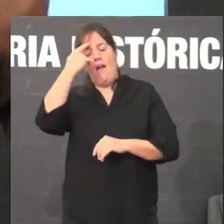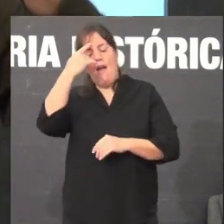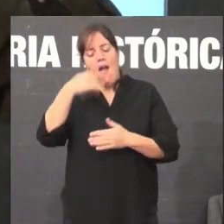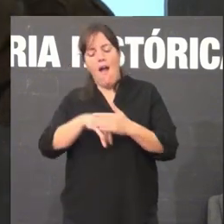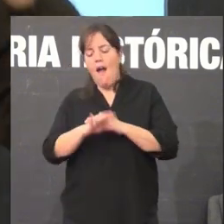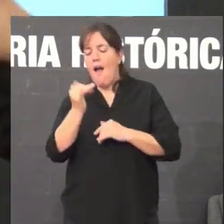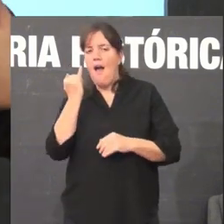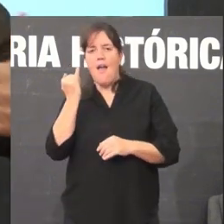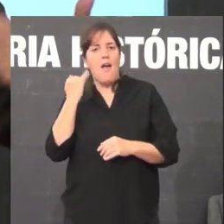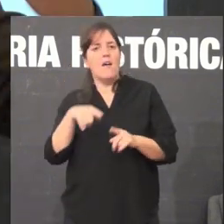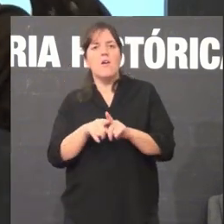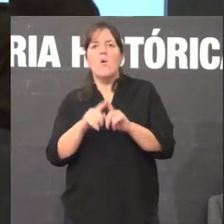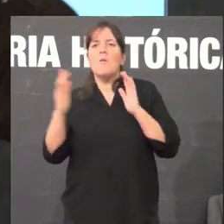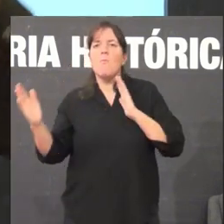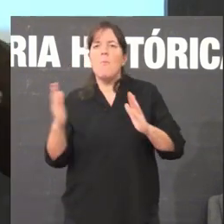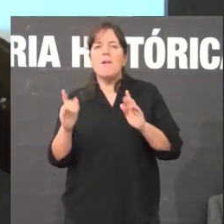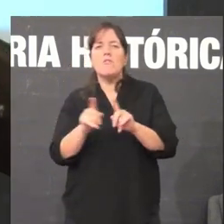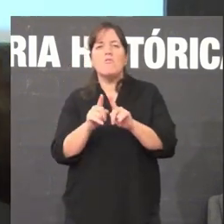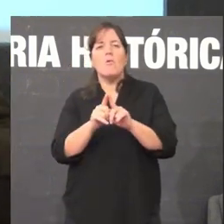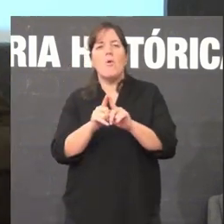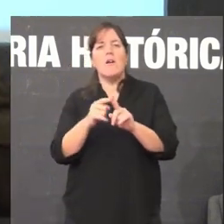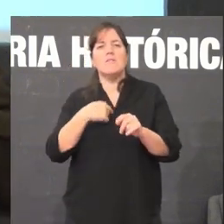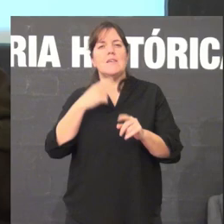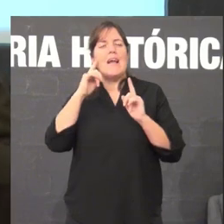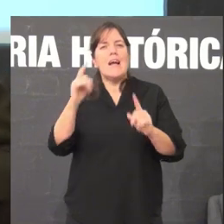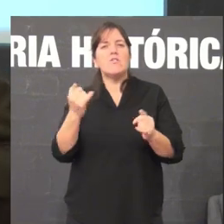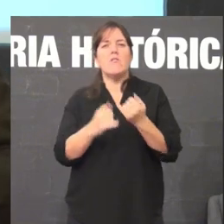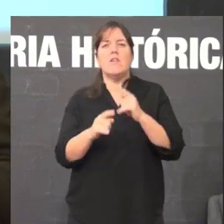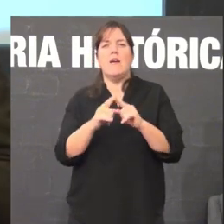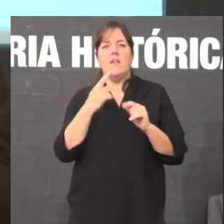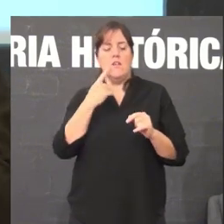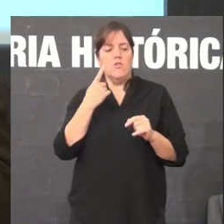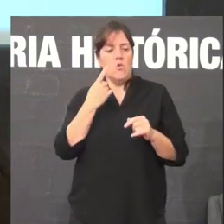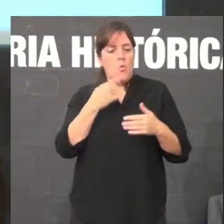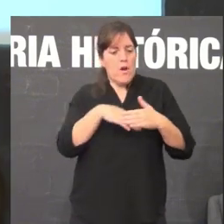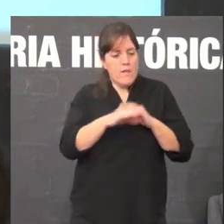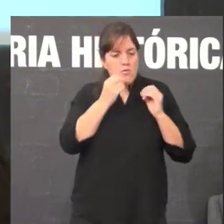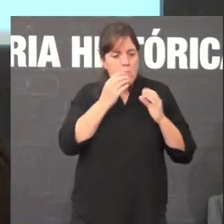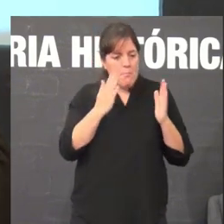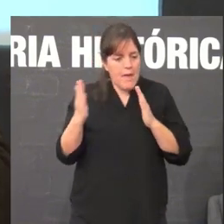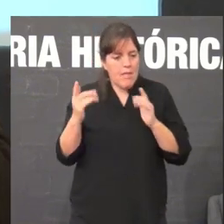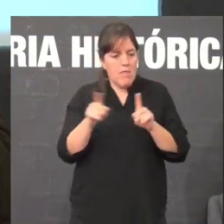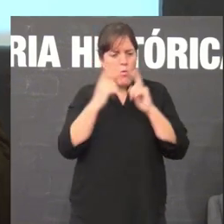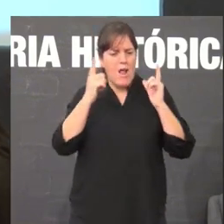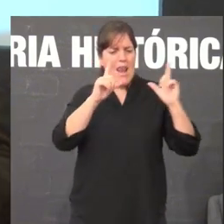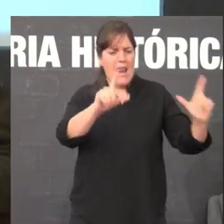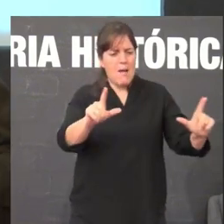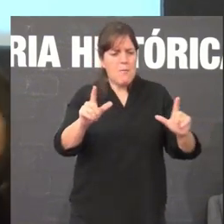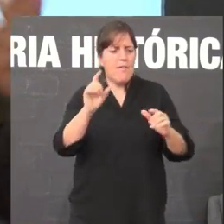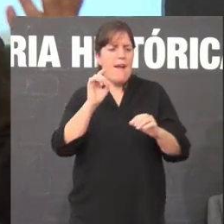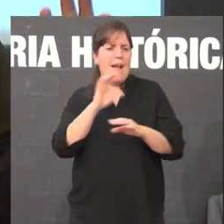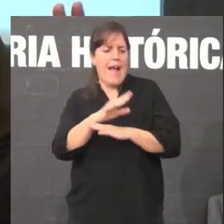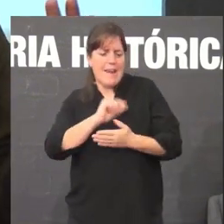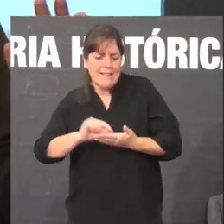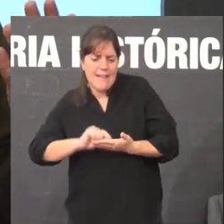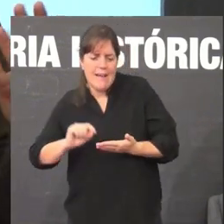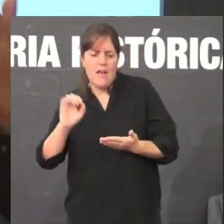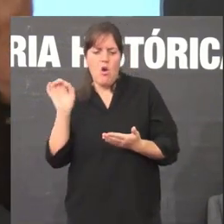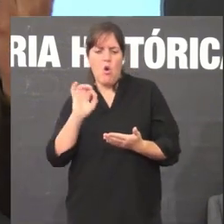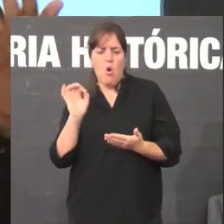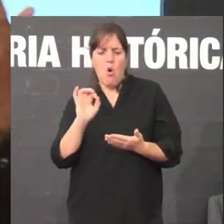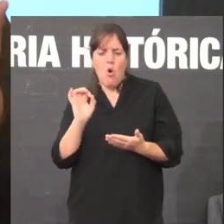que queiramos seguir adiante, se non o simbolizamos, se non lhes damos un espazo, se xa unha lápida, unha carta, cartas que non